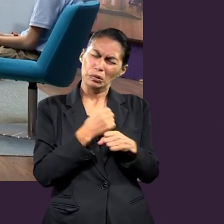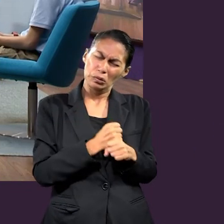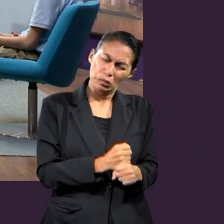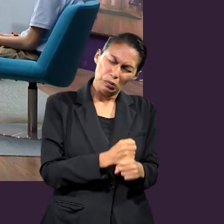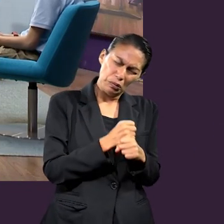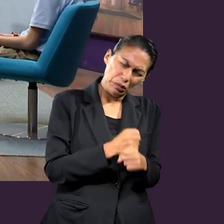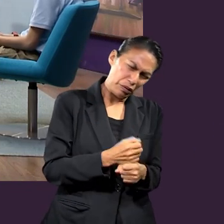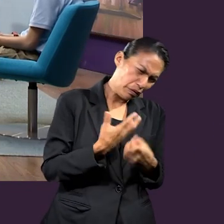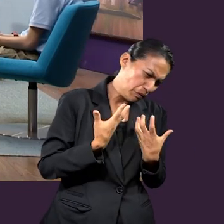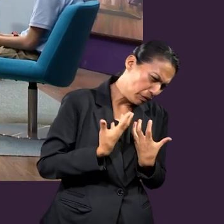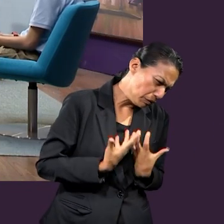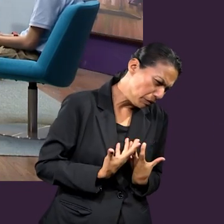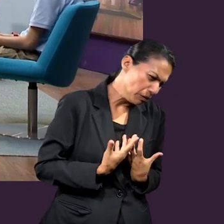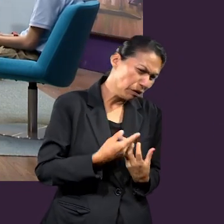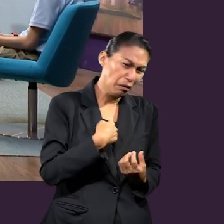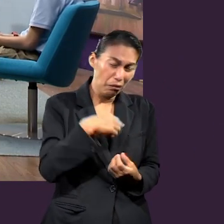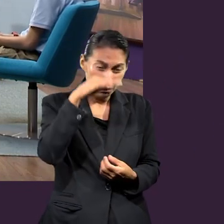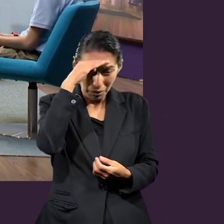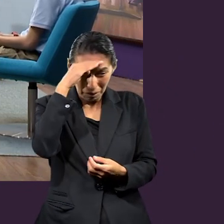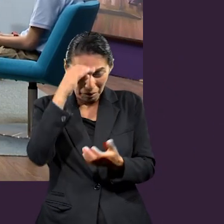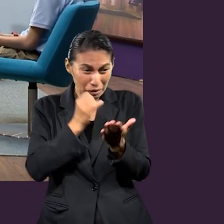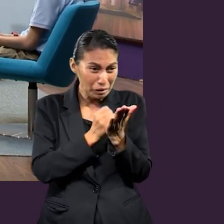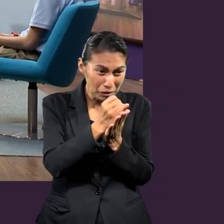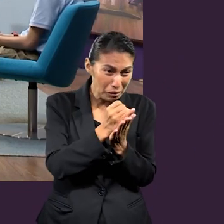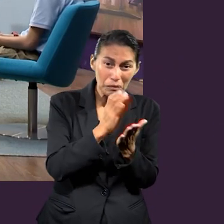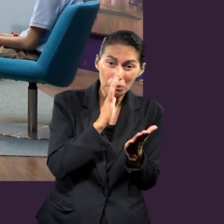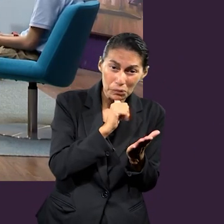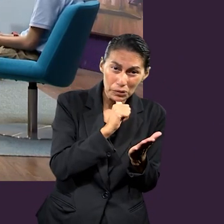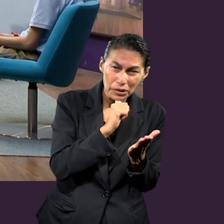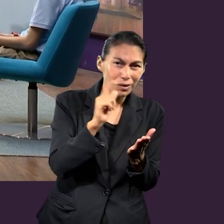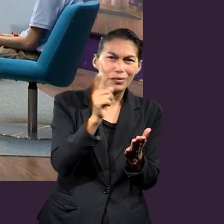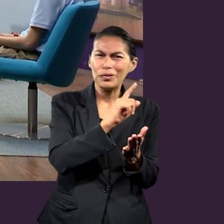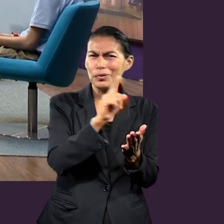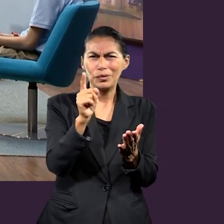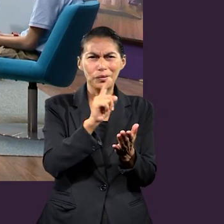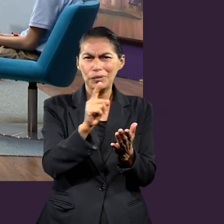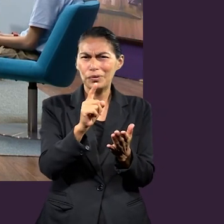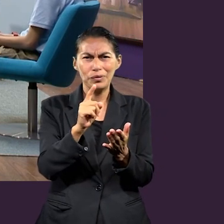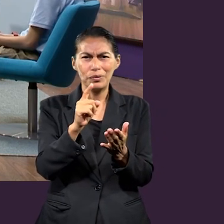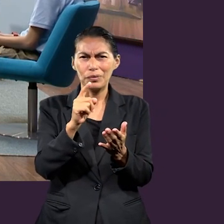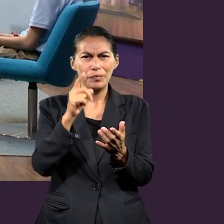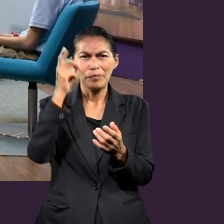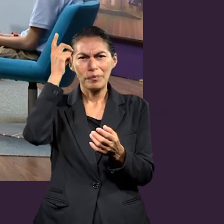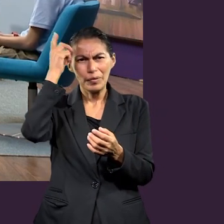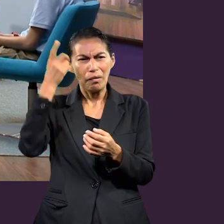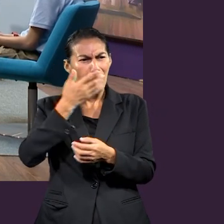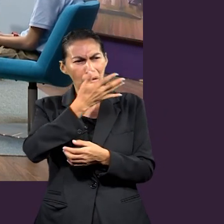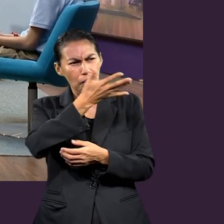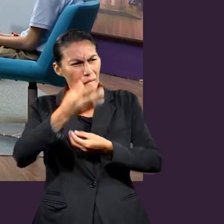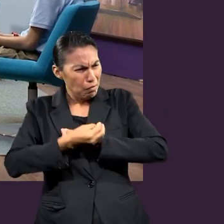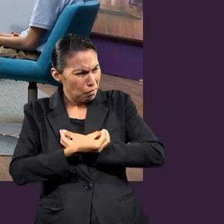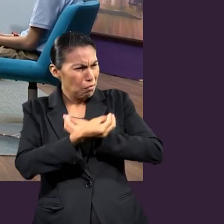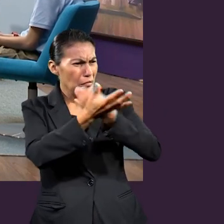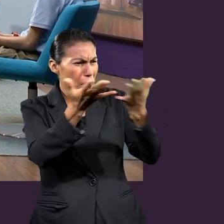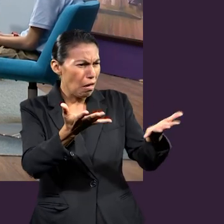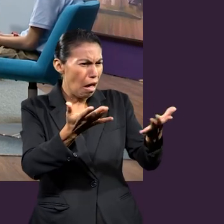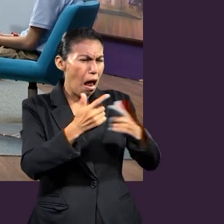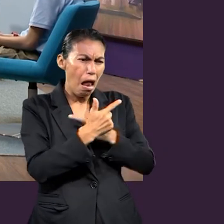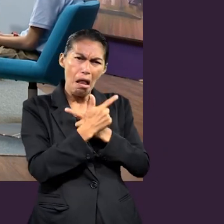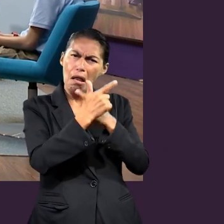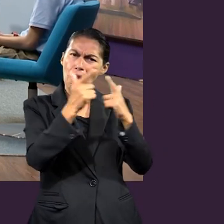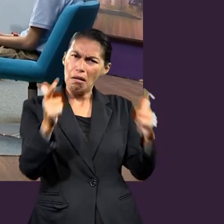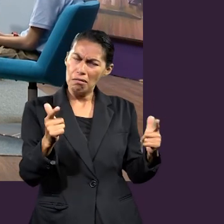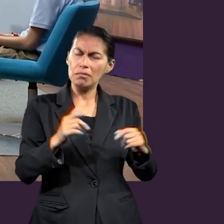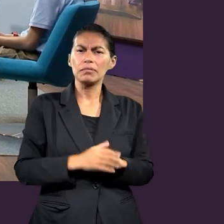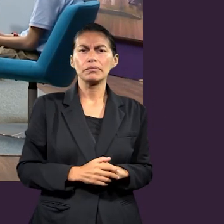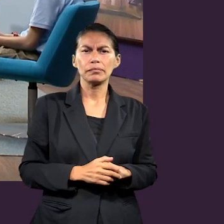tengamos que pasar por mal tiempo, que no podamos pensar por nosotros mismos, sino que Él nos da a